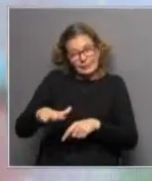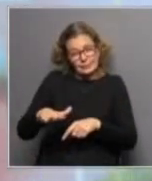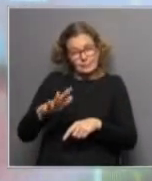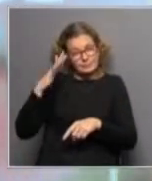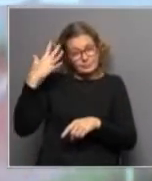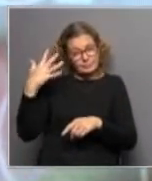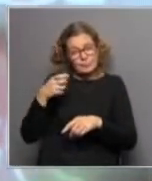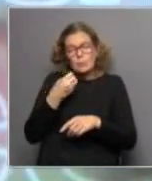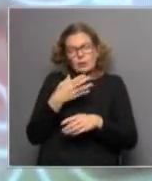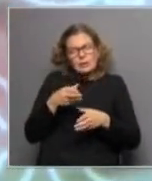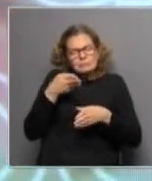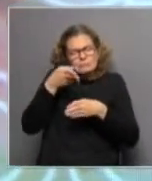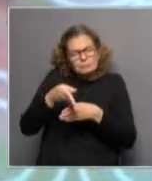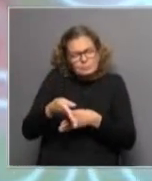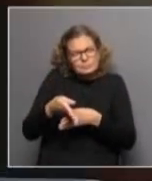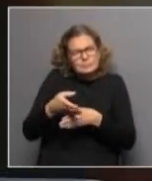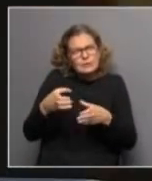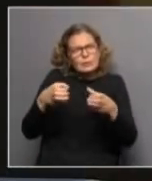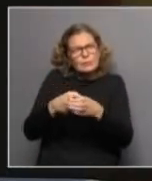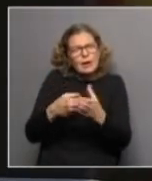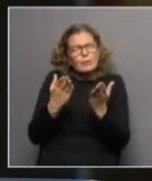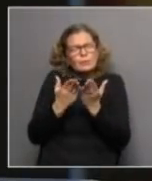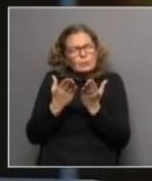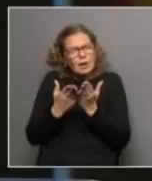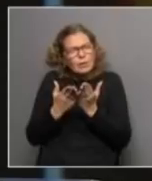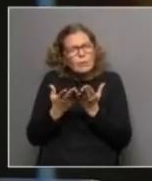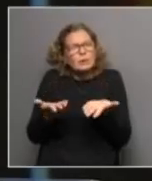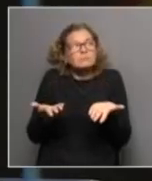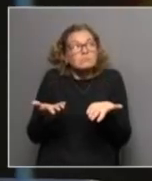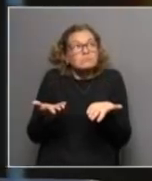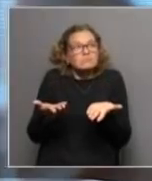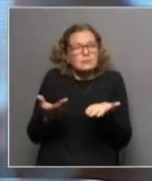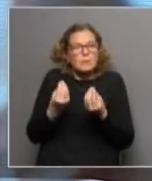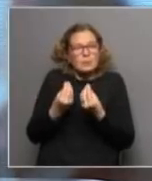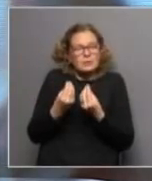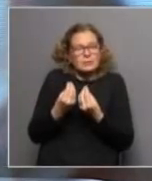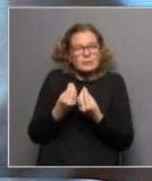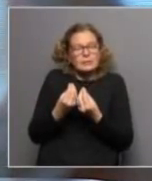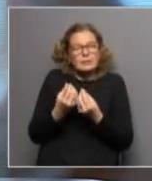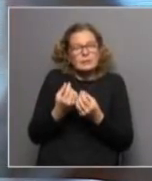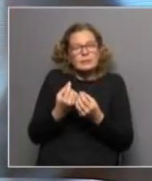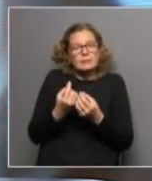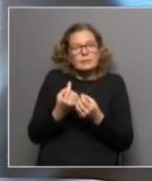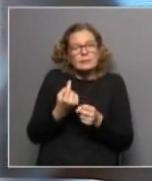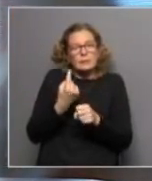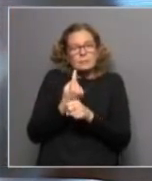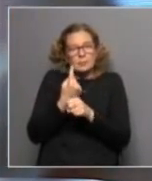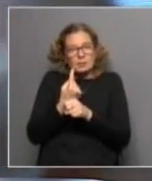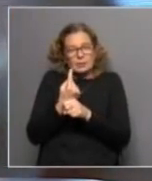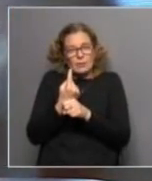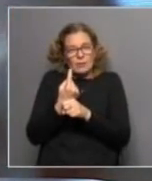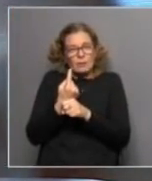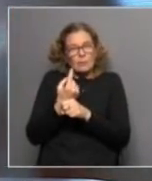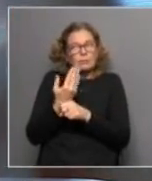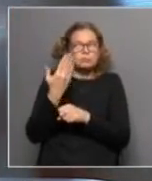recae sobre estas poblaciones? ¿Hay algo estudiado o es casualidad? Primero que es algo que viene desde hace